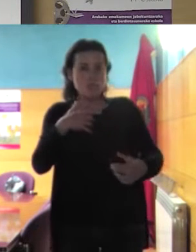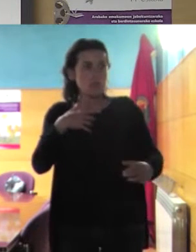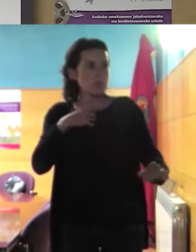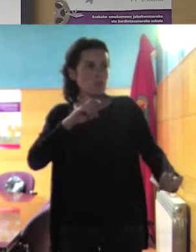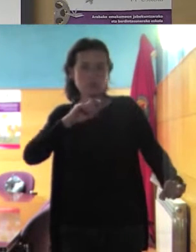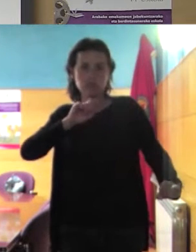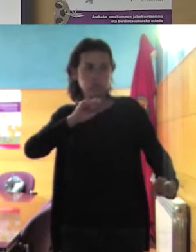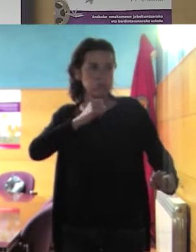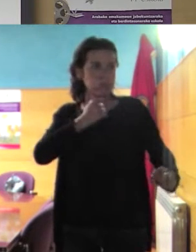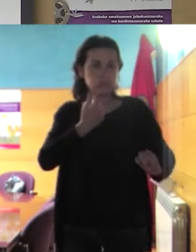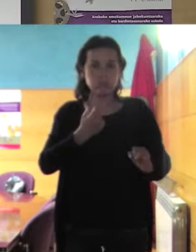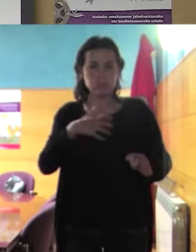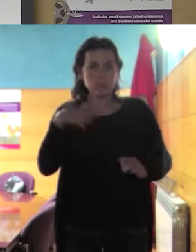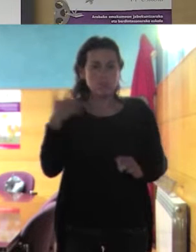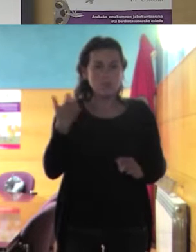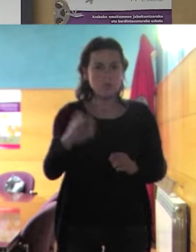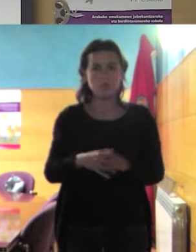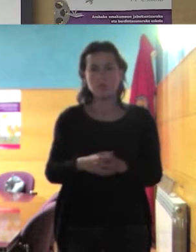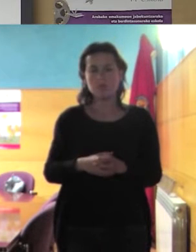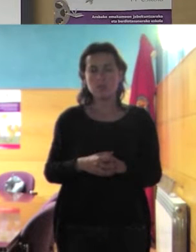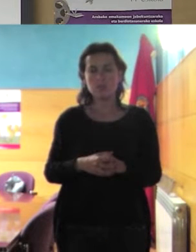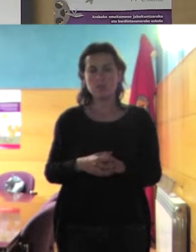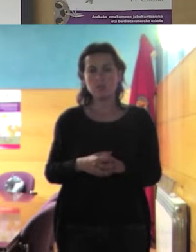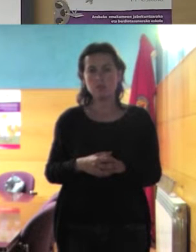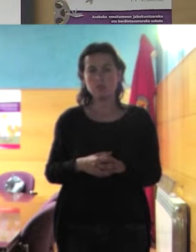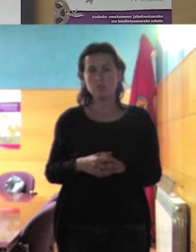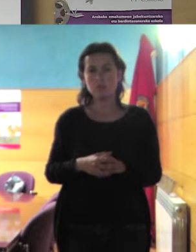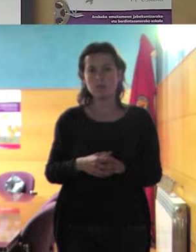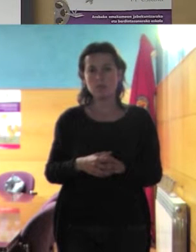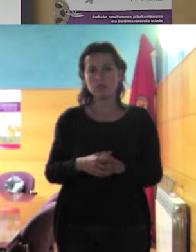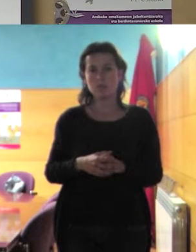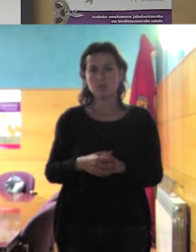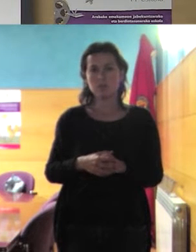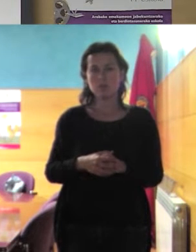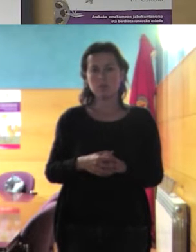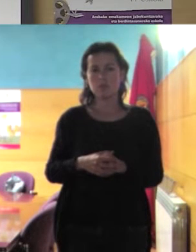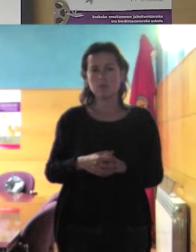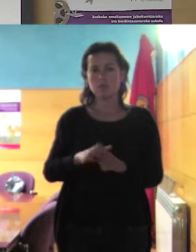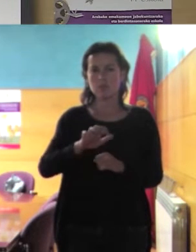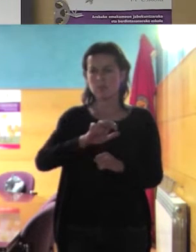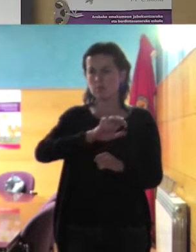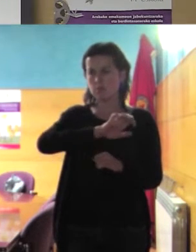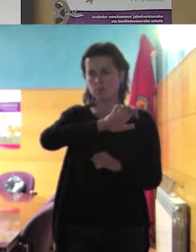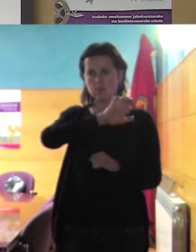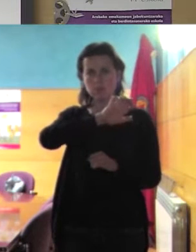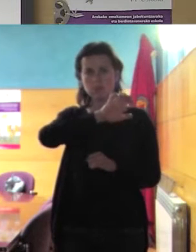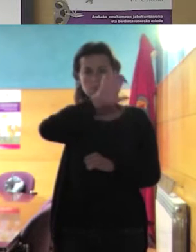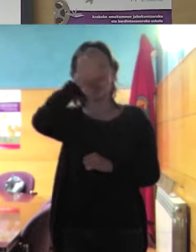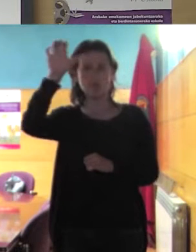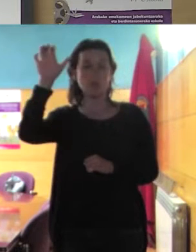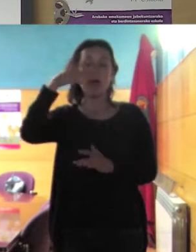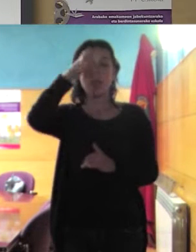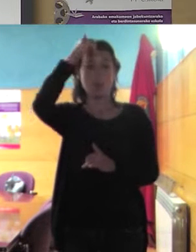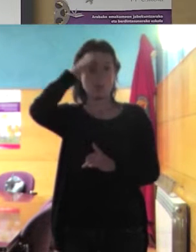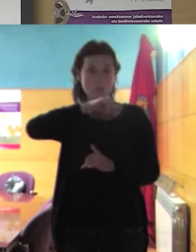liberar a las europeas del mandato patriarcal de cubrirse el pecho obligadas por sus hombres y por su